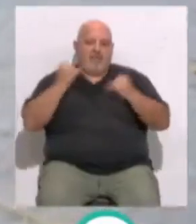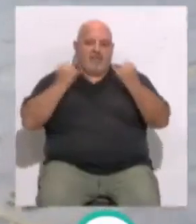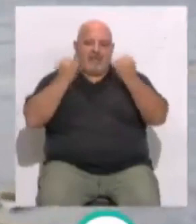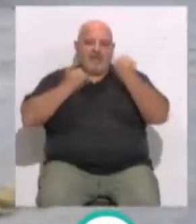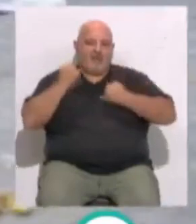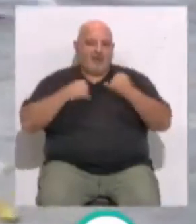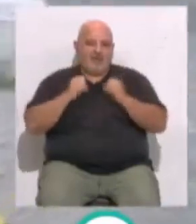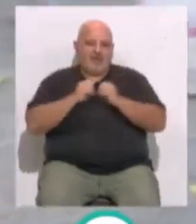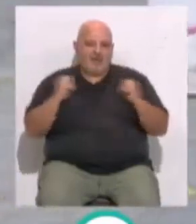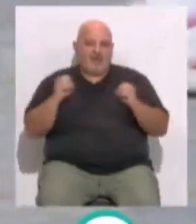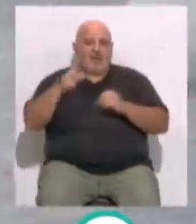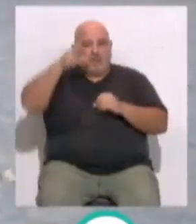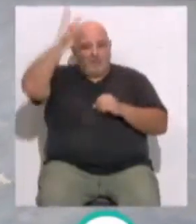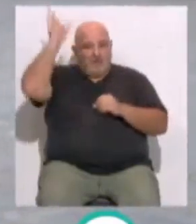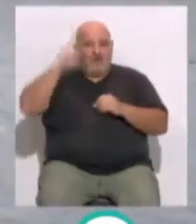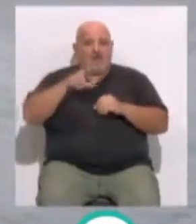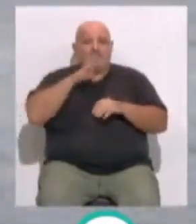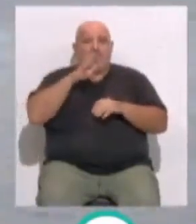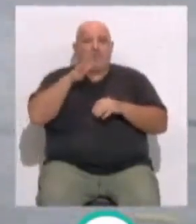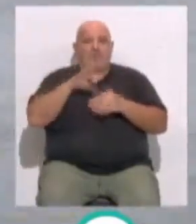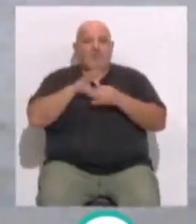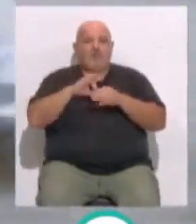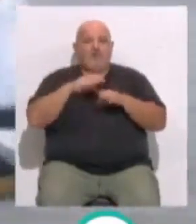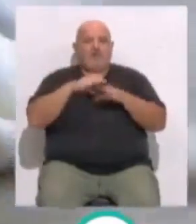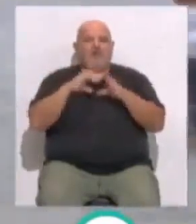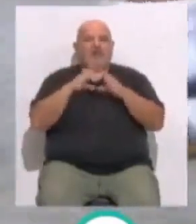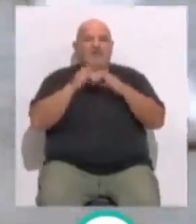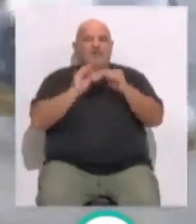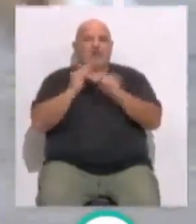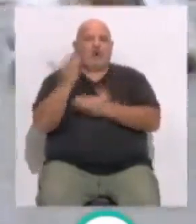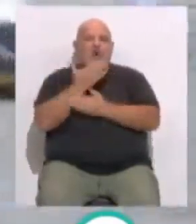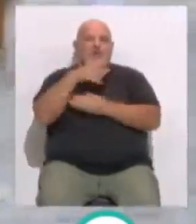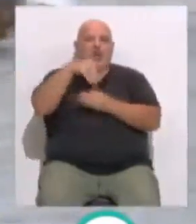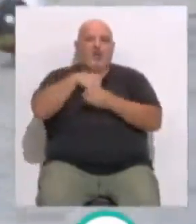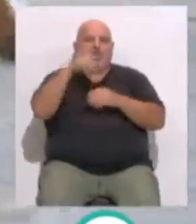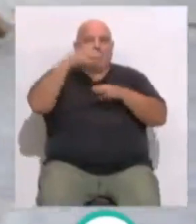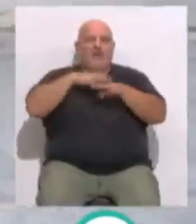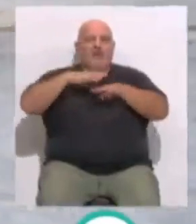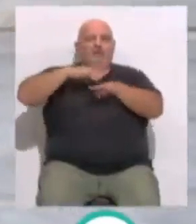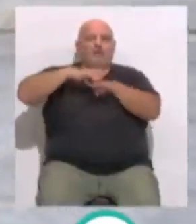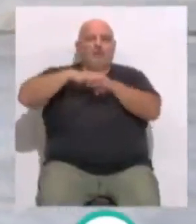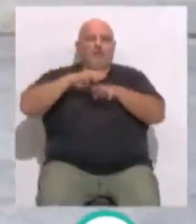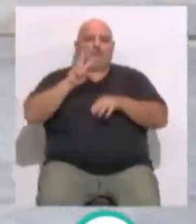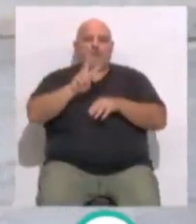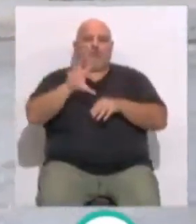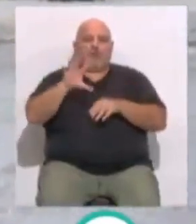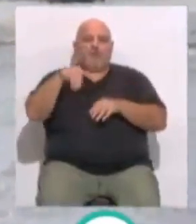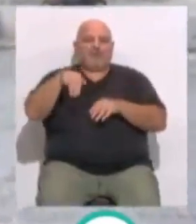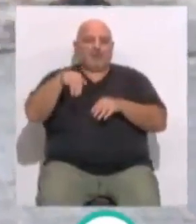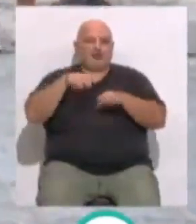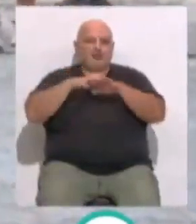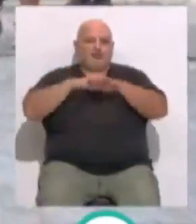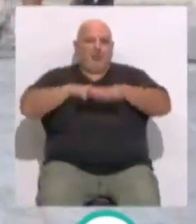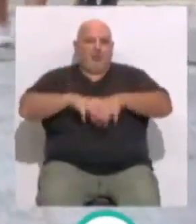Según ha informado bomberos, el derrumbe se producía en la capilla del centro, cuando caía una estructura del techo de unos 25 metros.